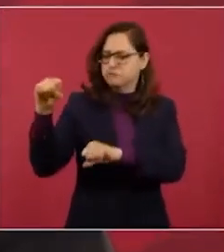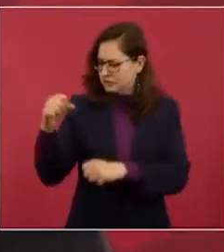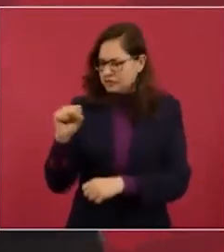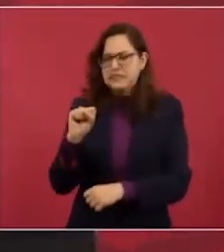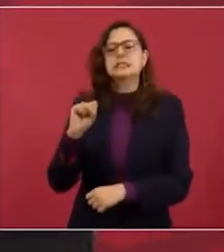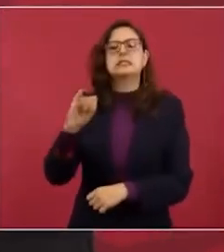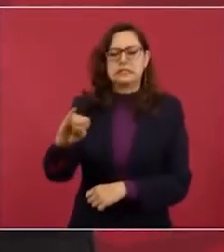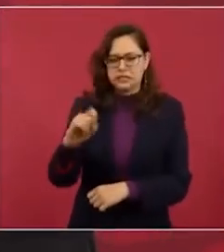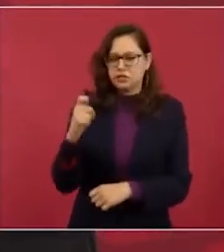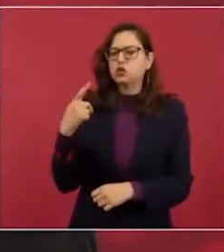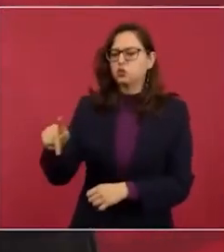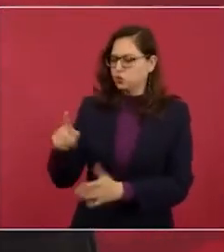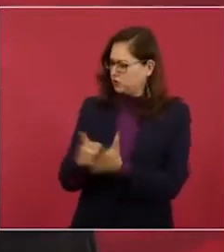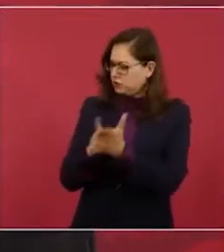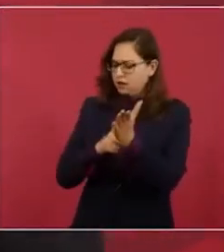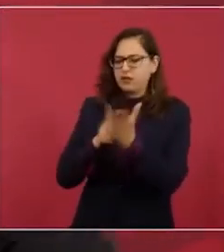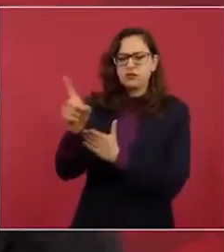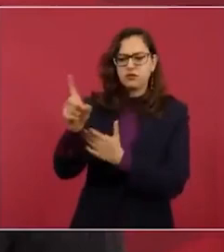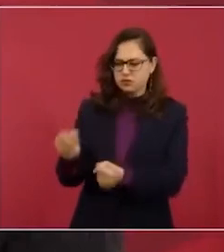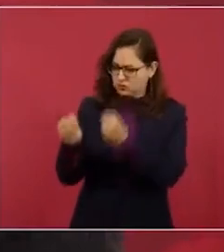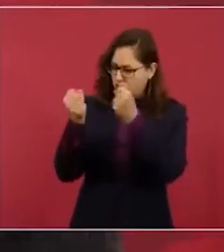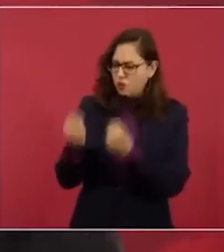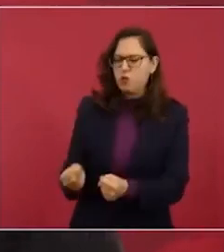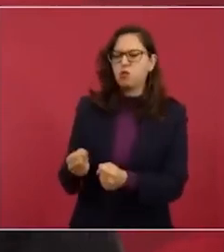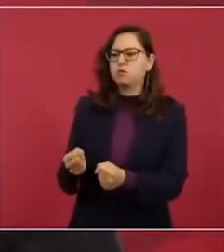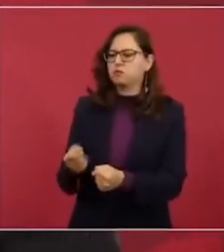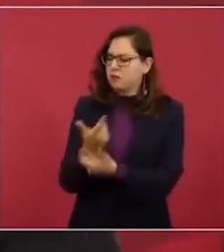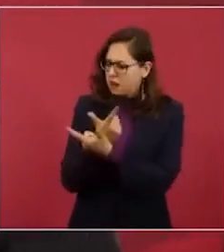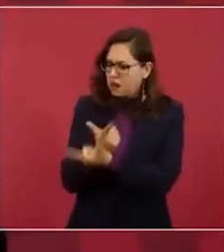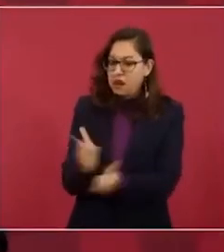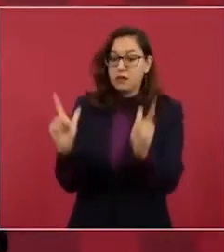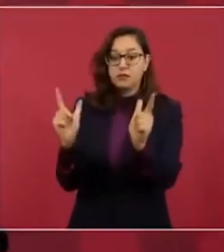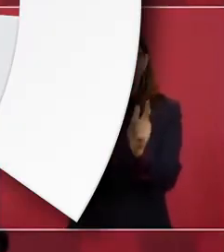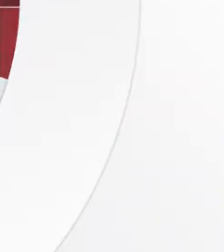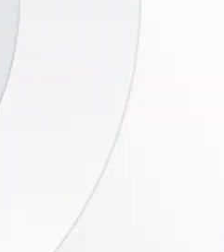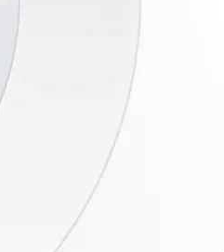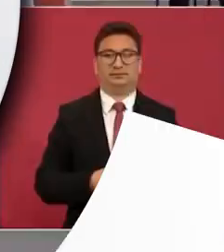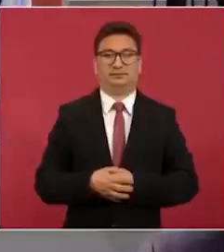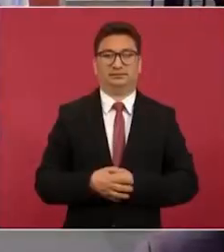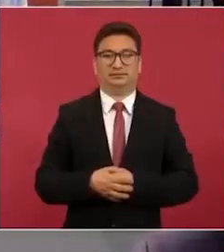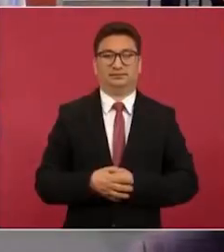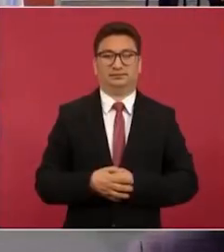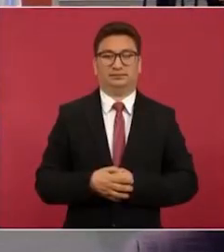lo que no estamos de acuerdo es en la violencia.